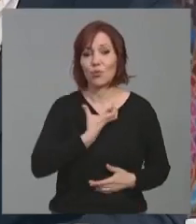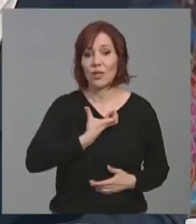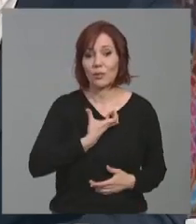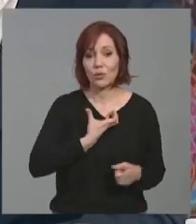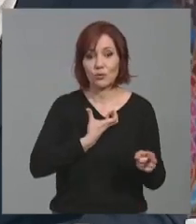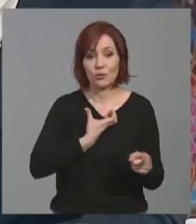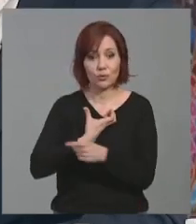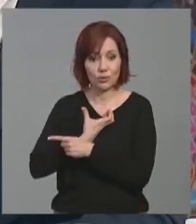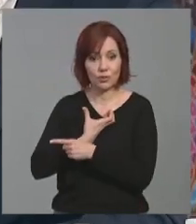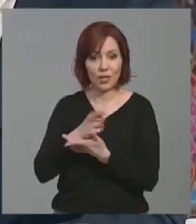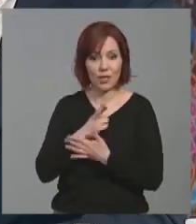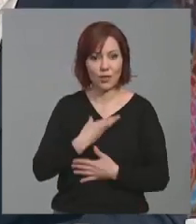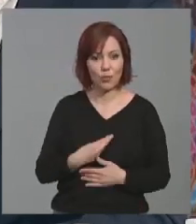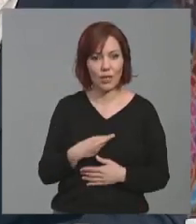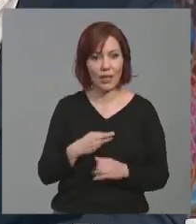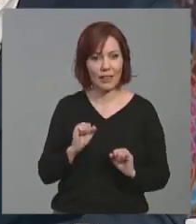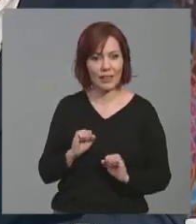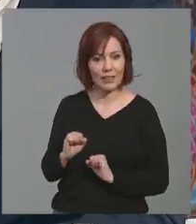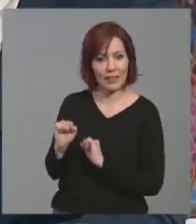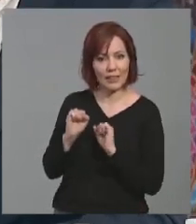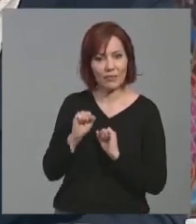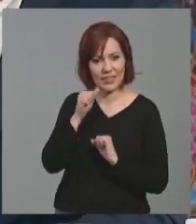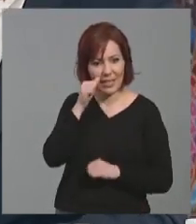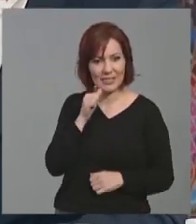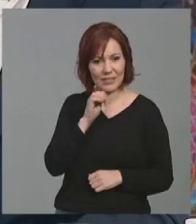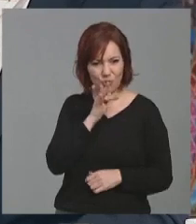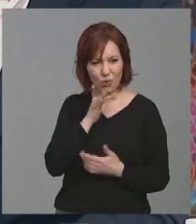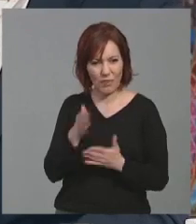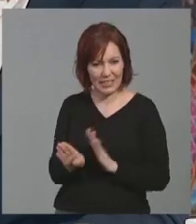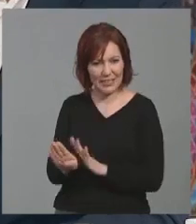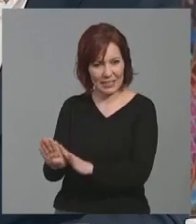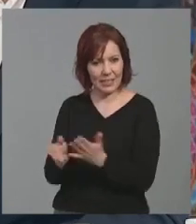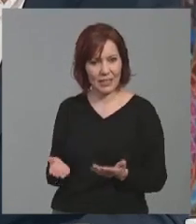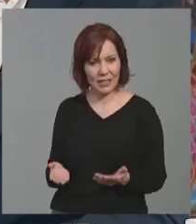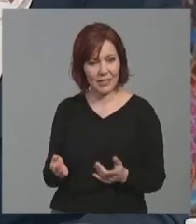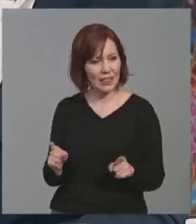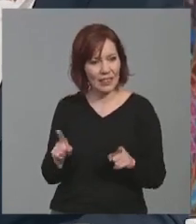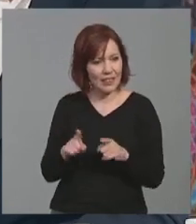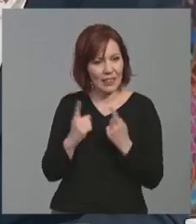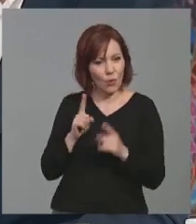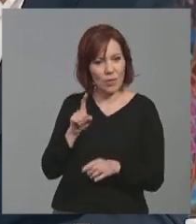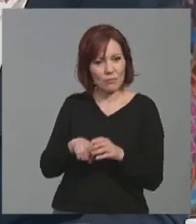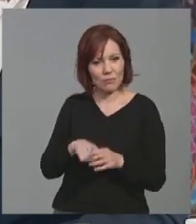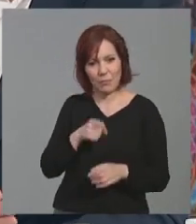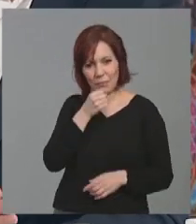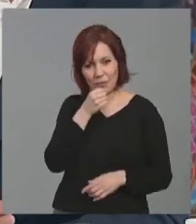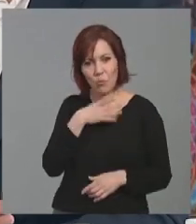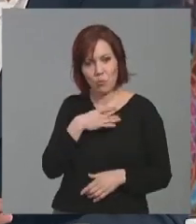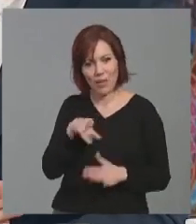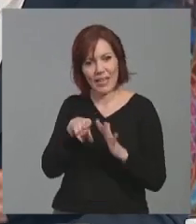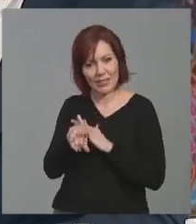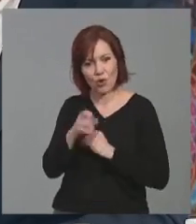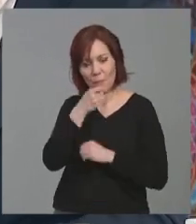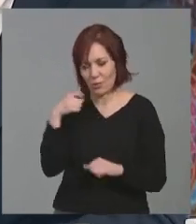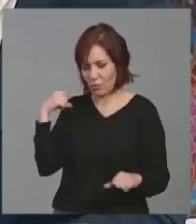Murcia se pueda defender la figura de Pedro Sánchez. Aunque sea del PSOE, o se puede defender la gestión del PSOE a lo largo de los años,